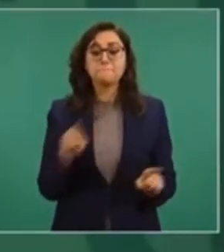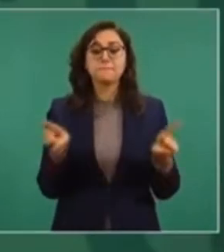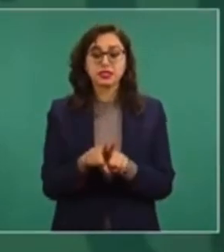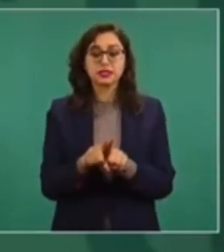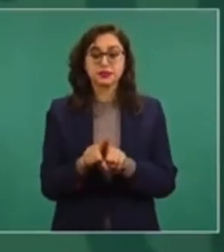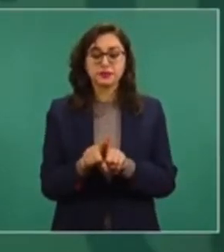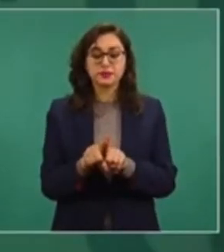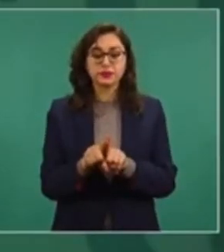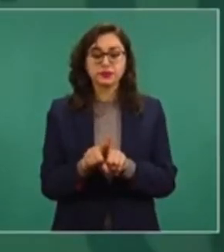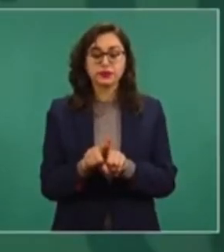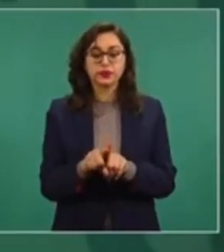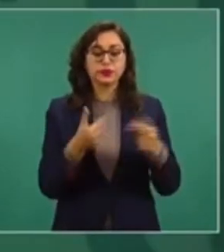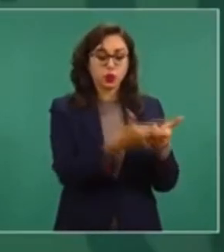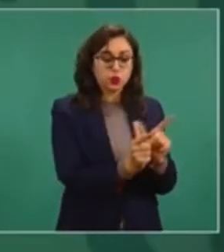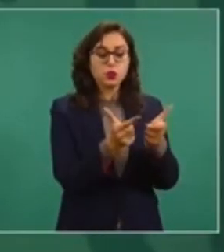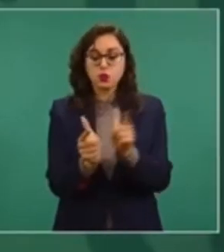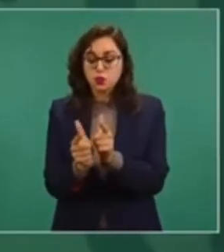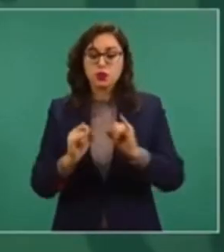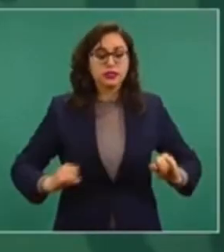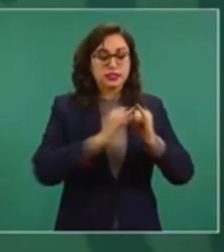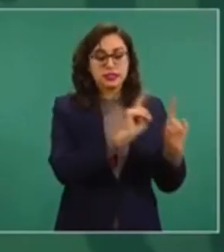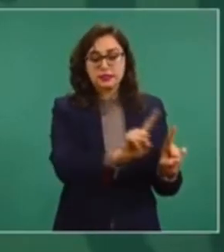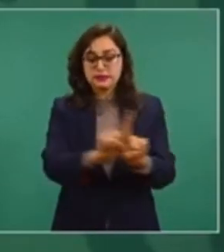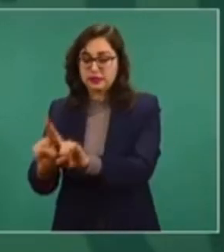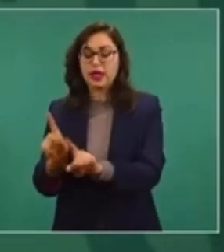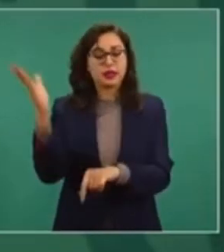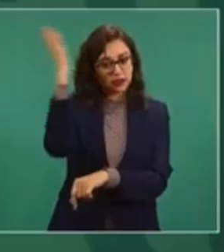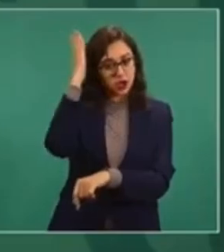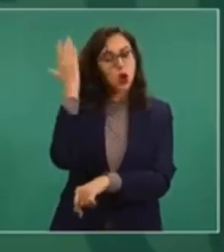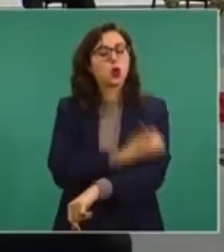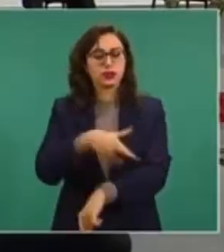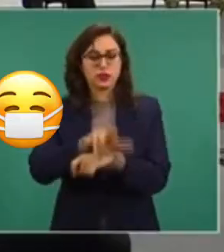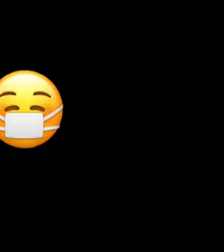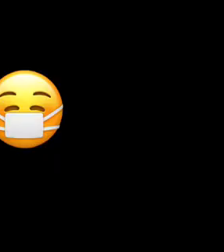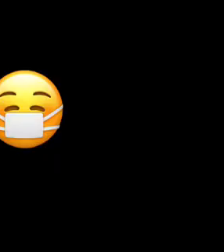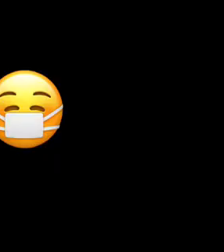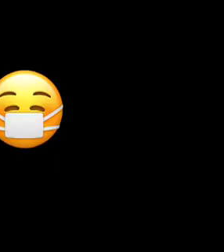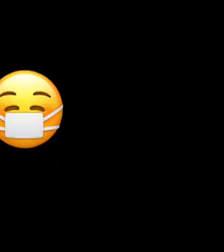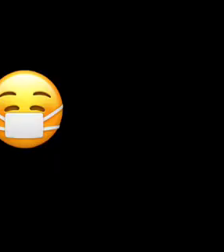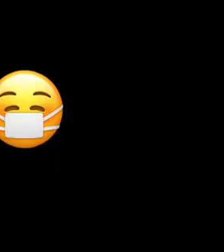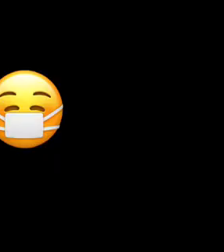hay coordinadores por dependencias. Pero vamos a dar a conocer esa lista. ¡Gracias! ¡Gracias! ¡Gracias!